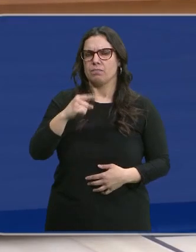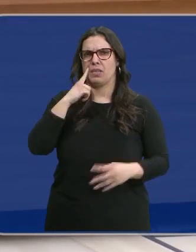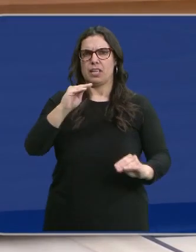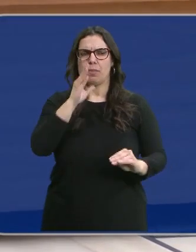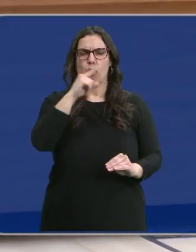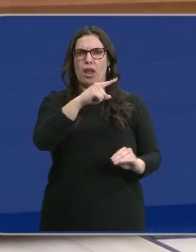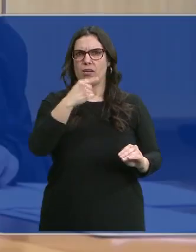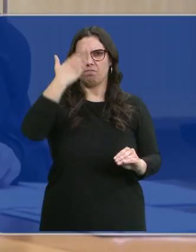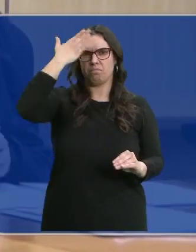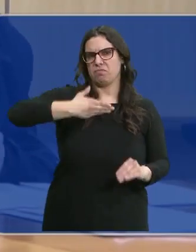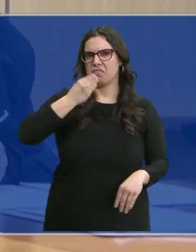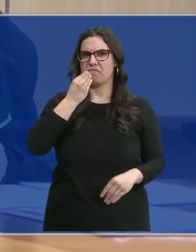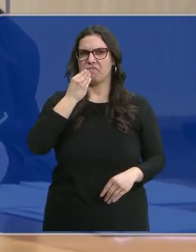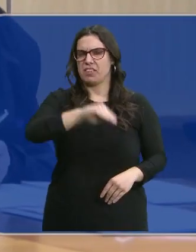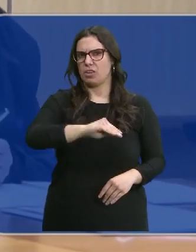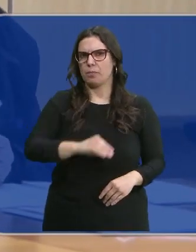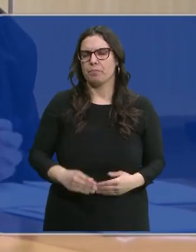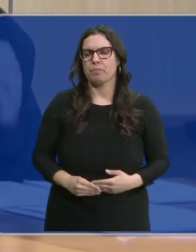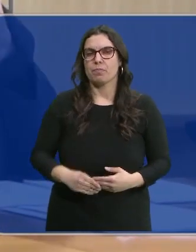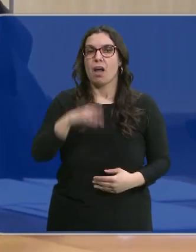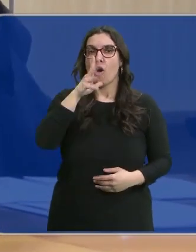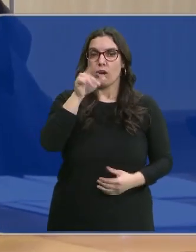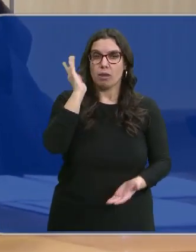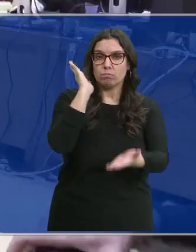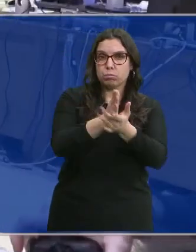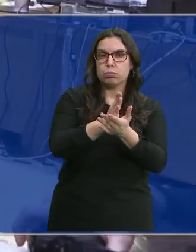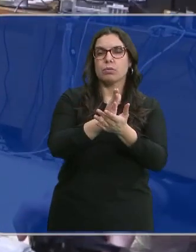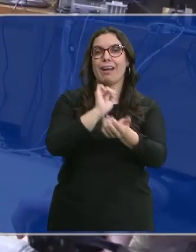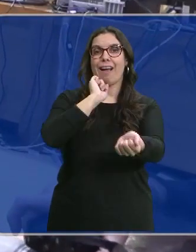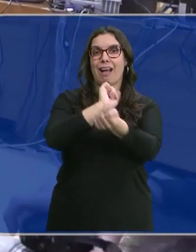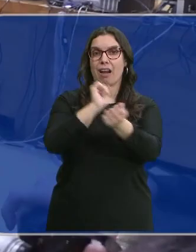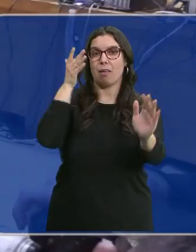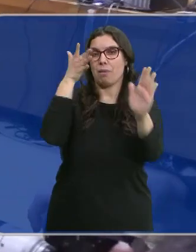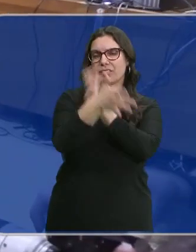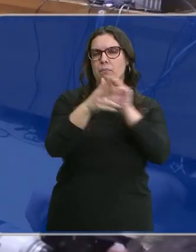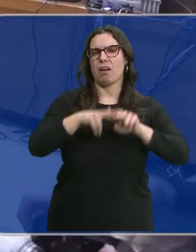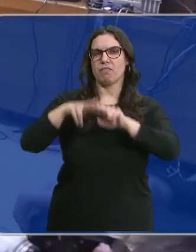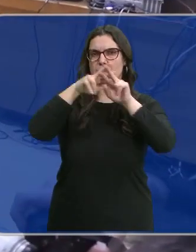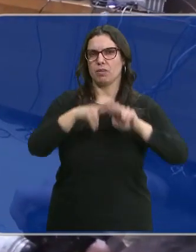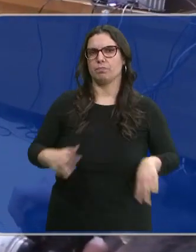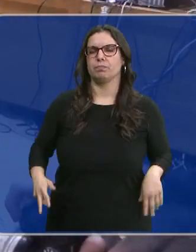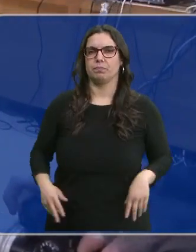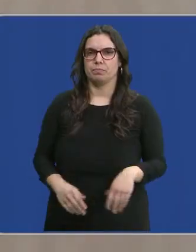frialdad con la que el acusado recibió el veredicto. Se enfrenta a una condena de prisión permanente revisable.